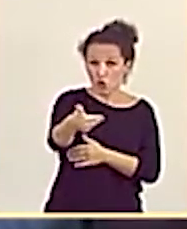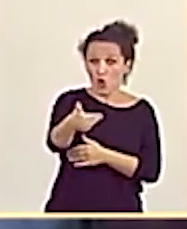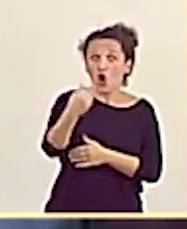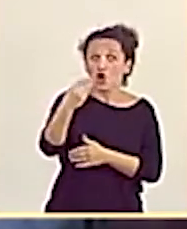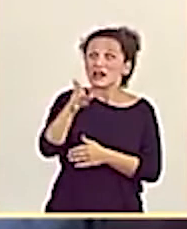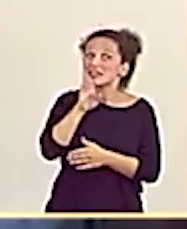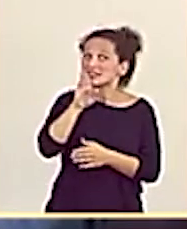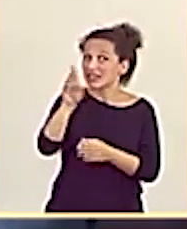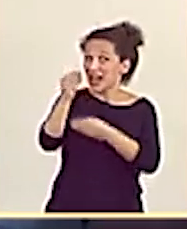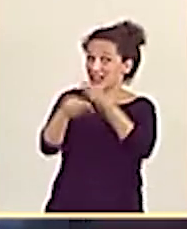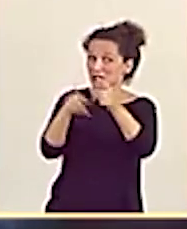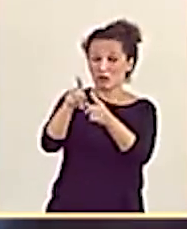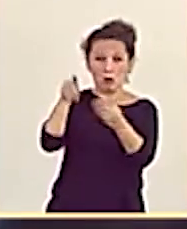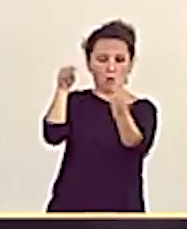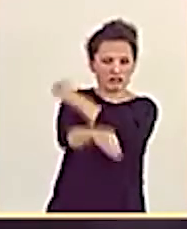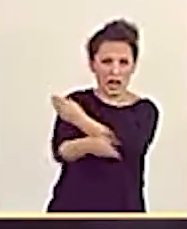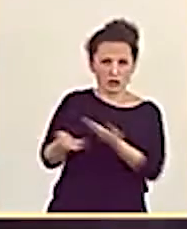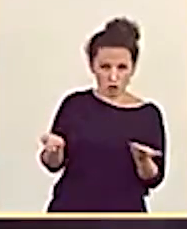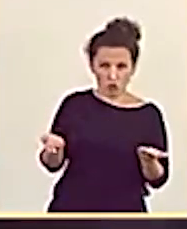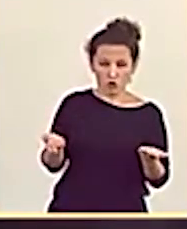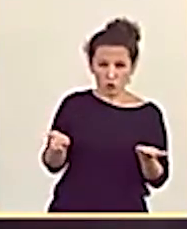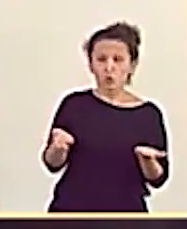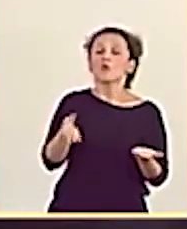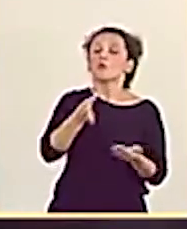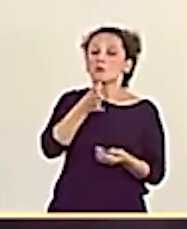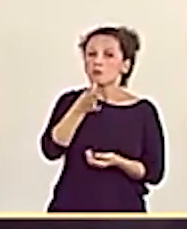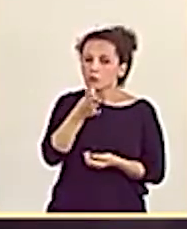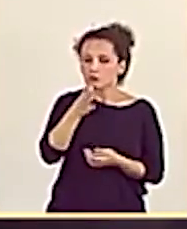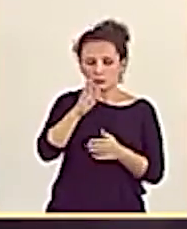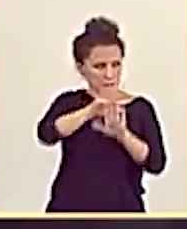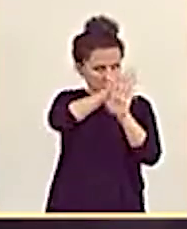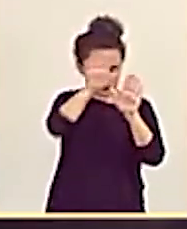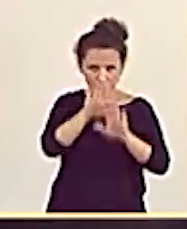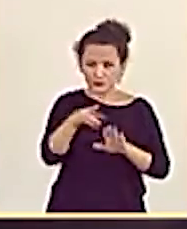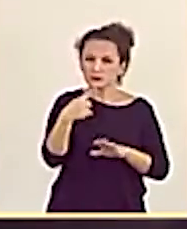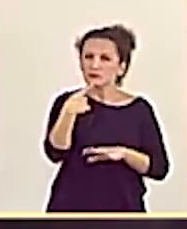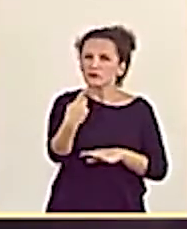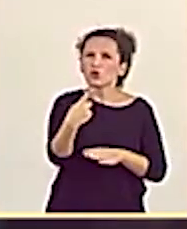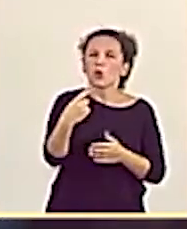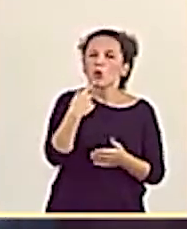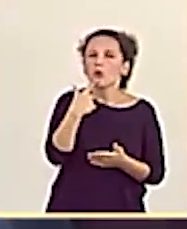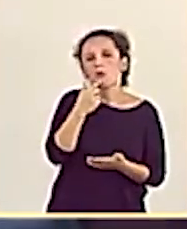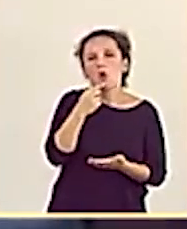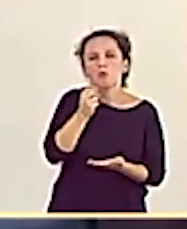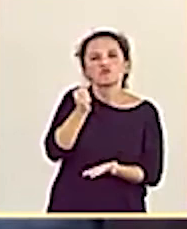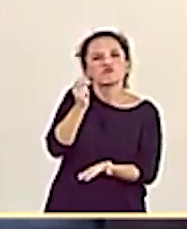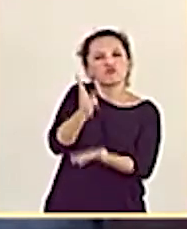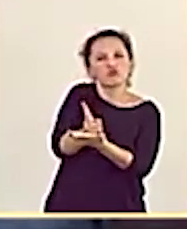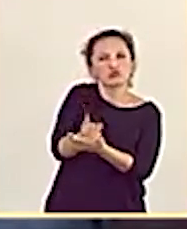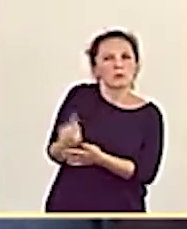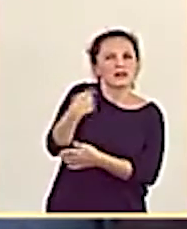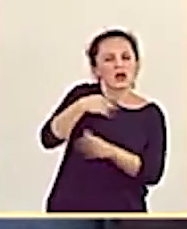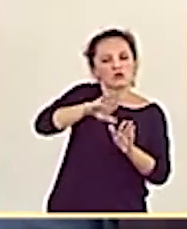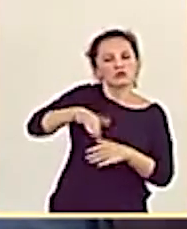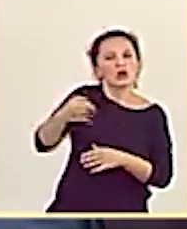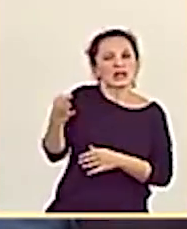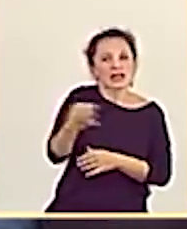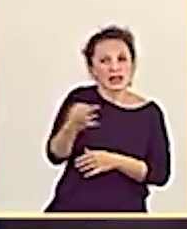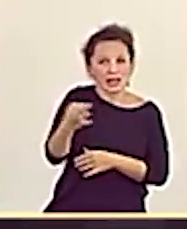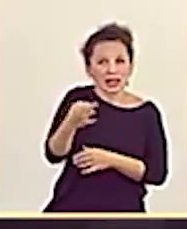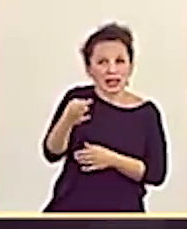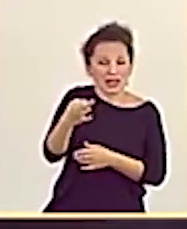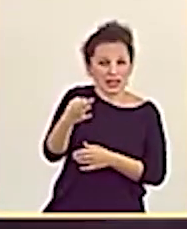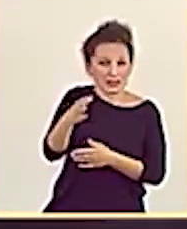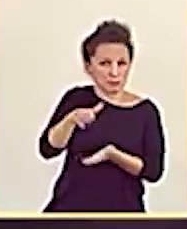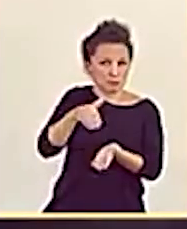están haciendo, señor ministro. Y finalizo, el siguiente pulso a perder, ¿cuál será, señor ministro? El expropiese, tal vez. Muchas gracias.